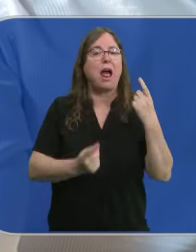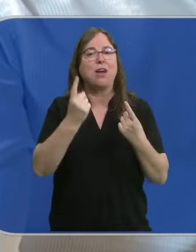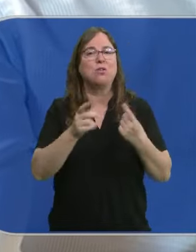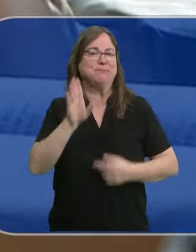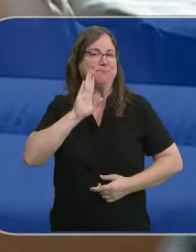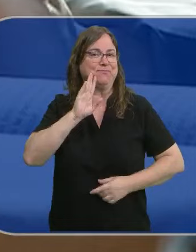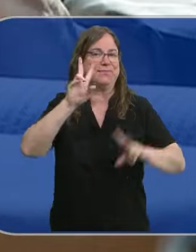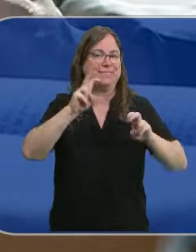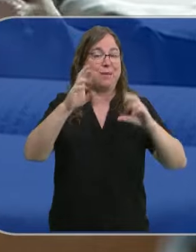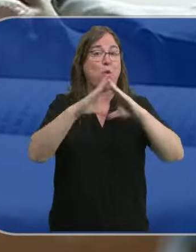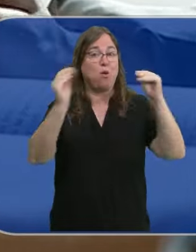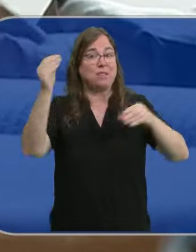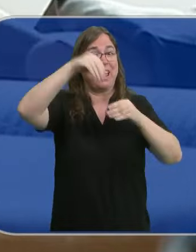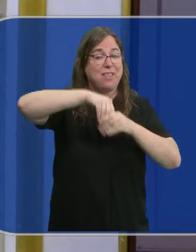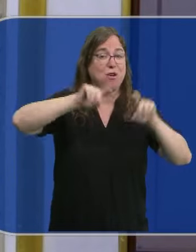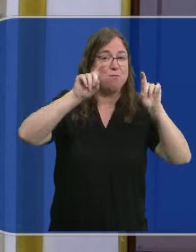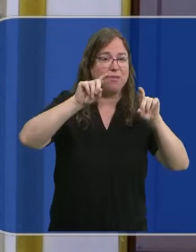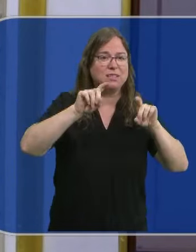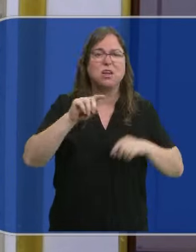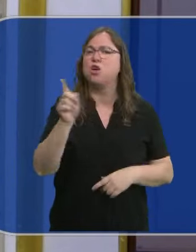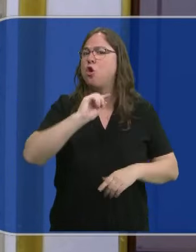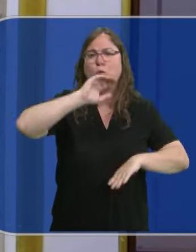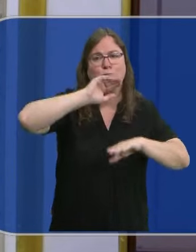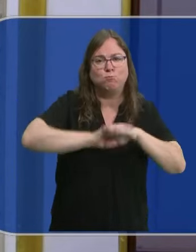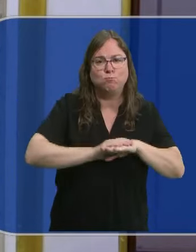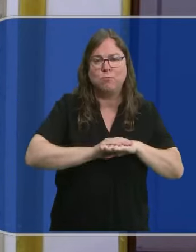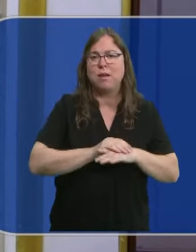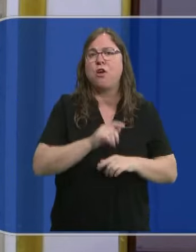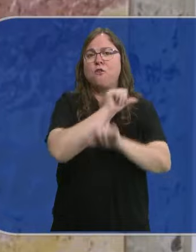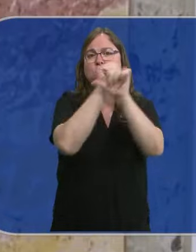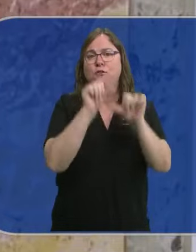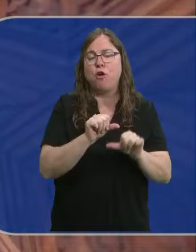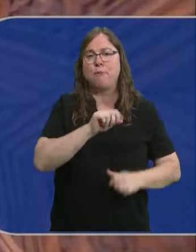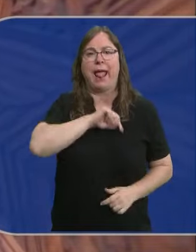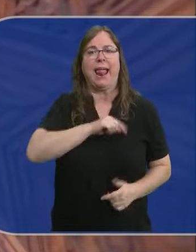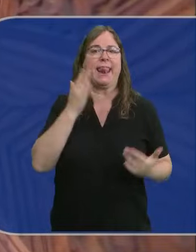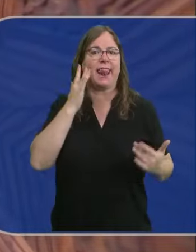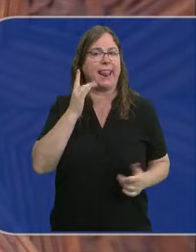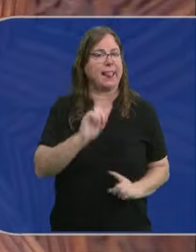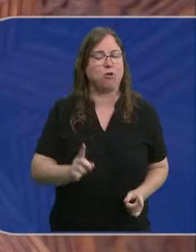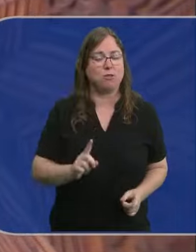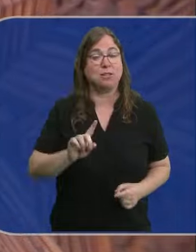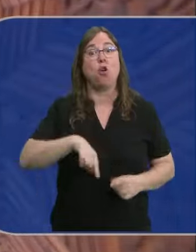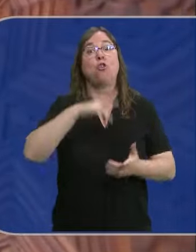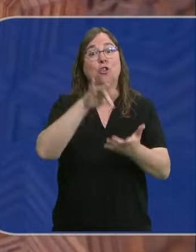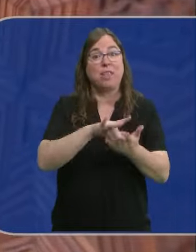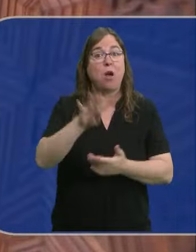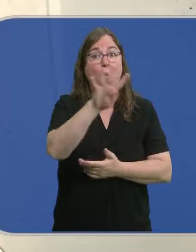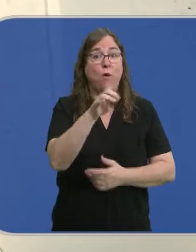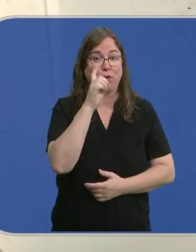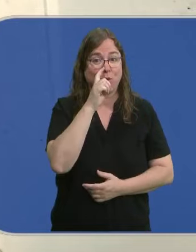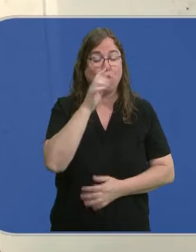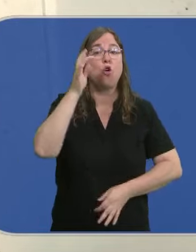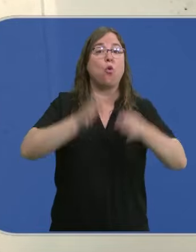irregularidades en la cátedra universitaria que dirige. No se están comportando de una manera decente. Llegamos al otro día clave, 4 de